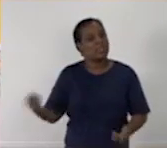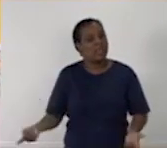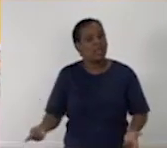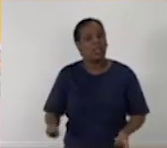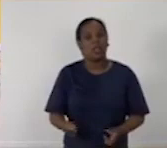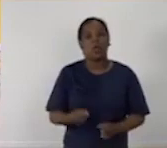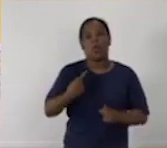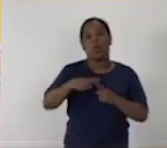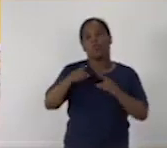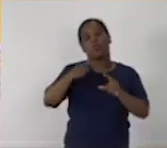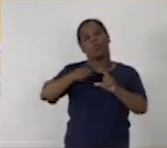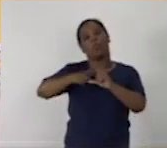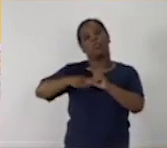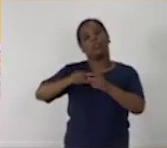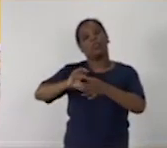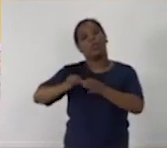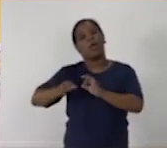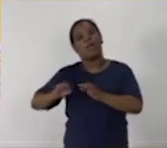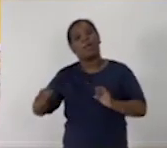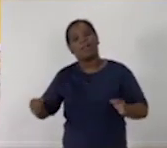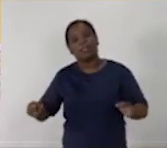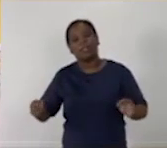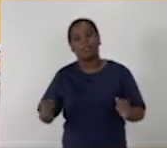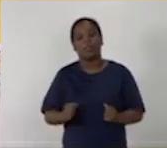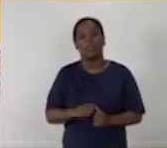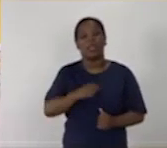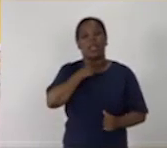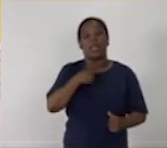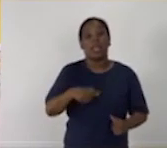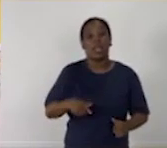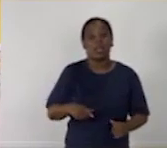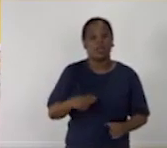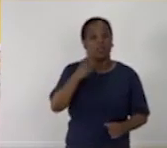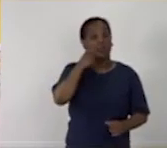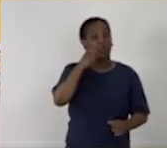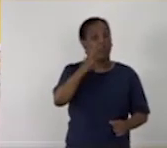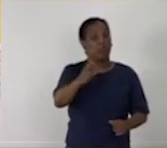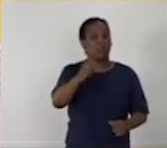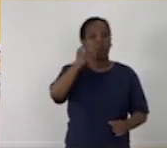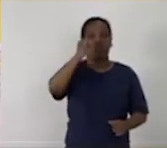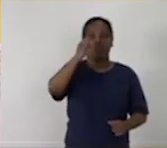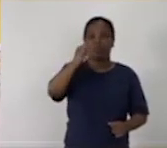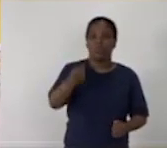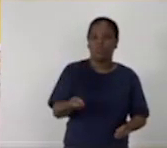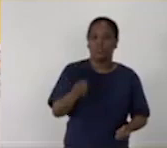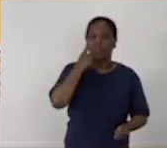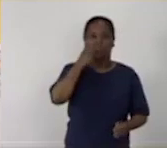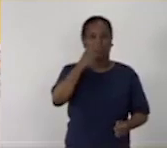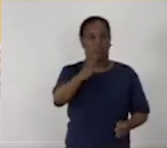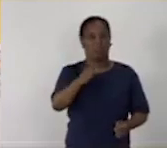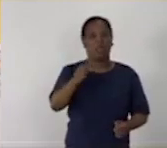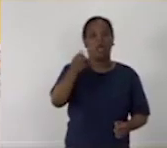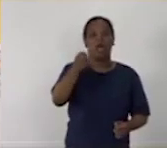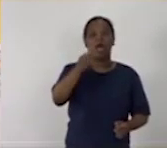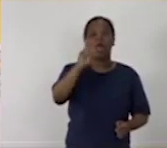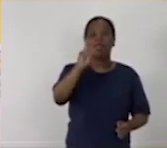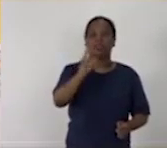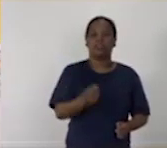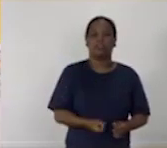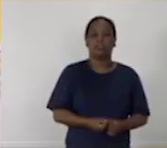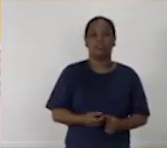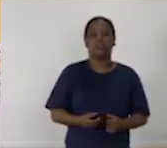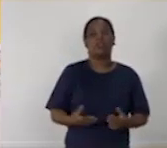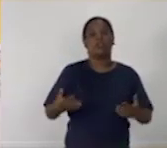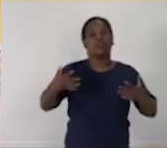ejercitarán contenidos gramaticales, como por ejemplo, reconocimiento de sustantivos, adjetivos